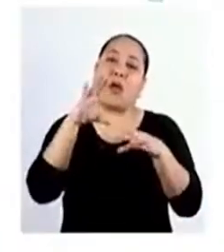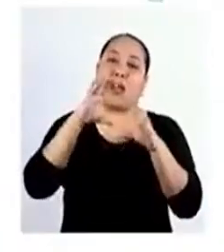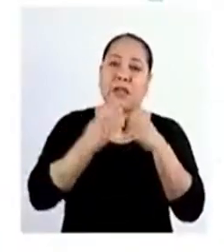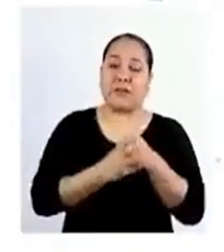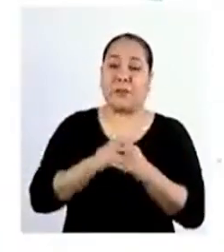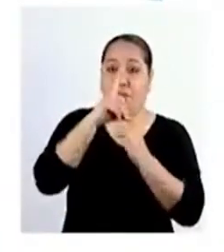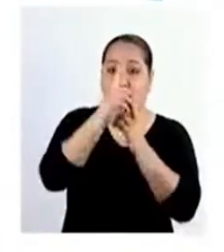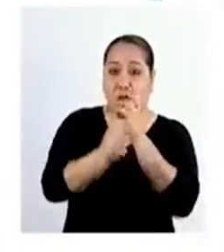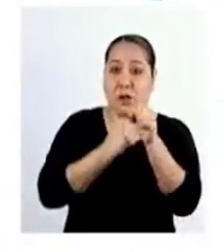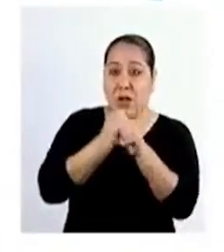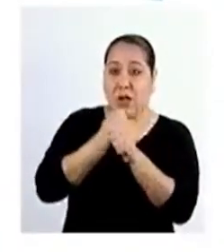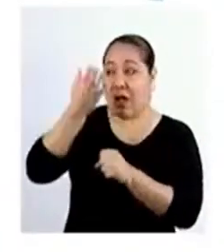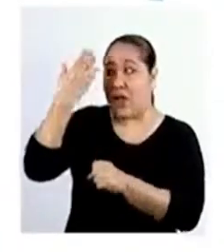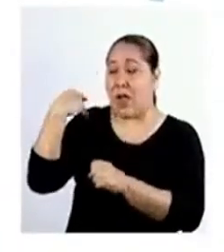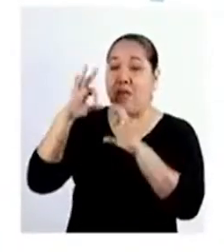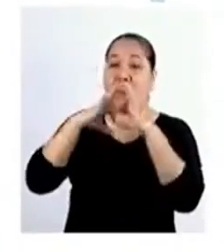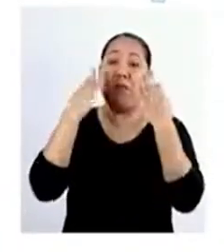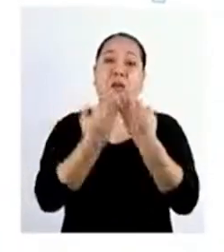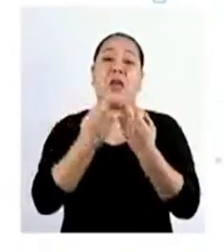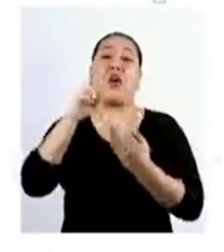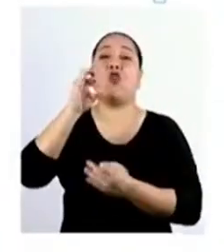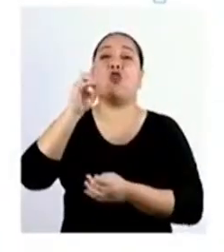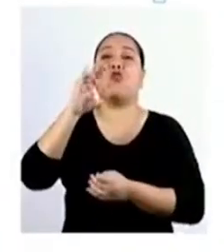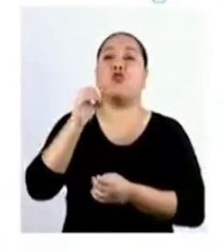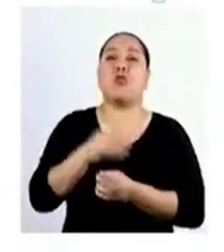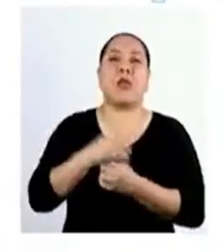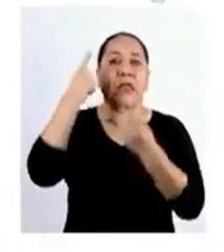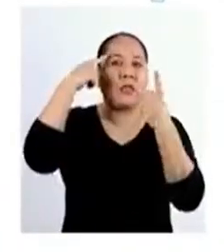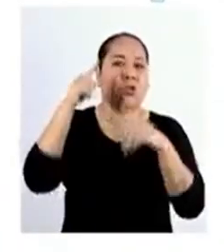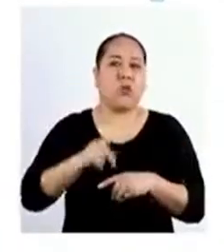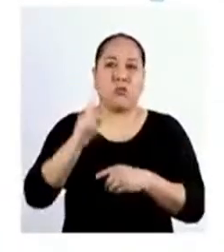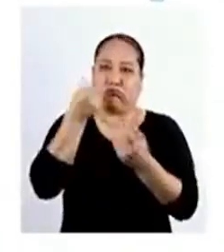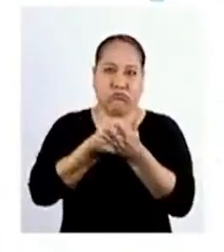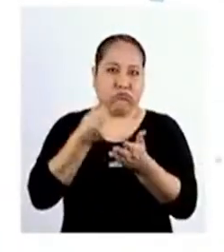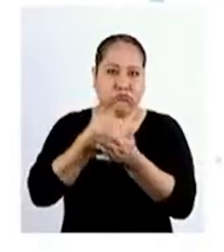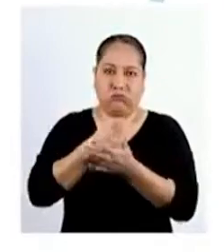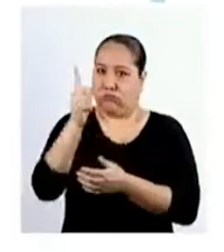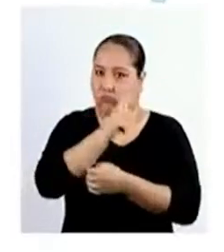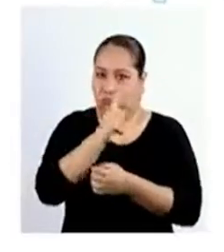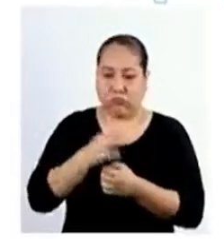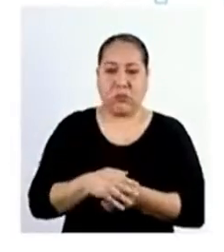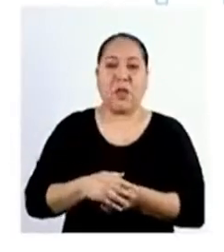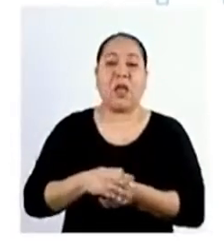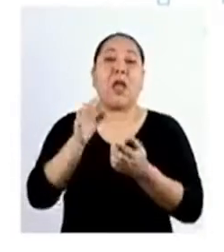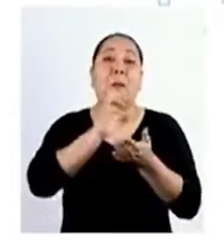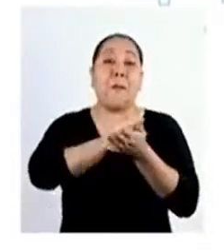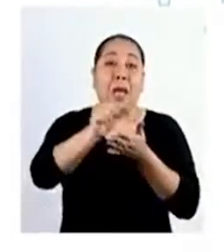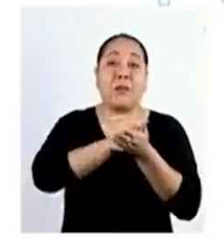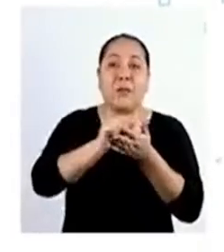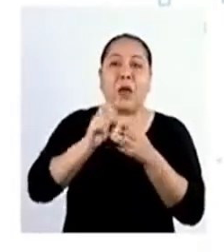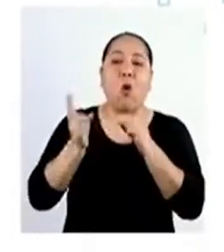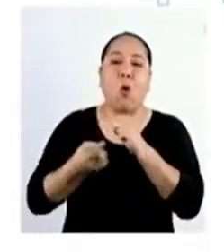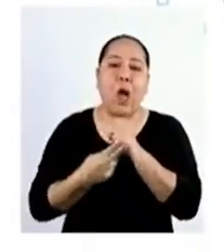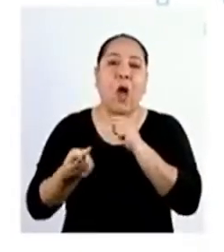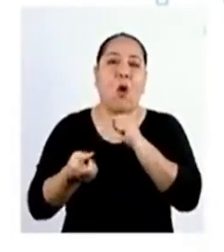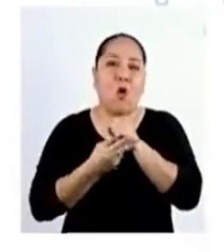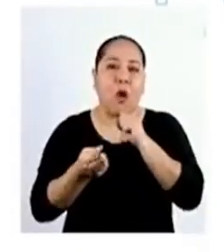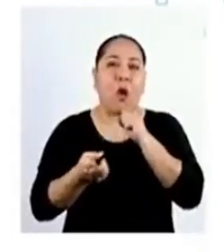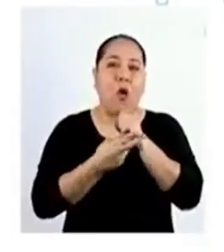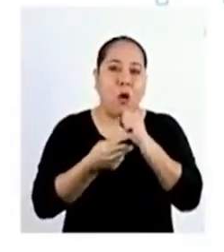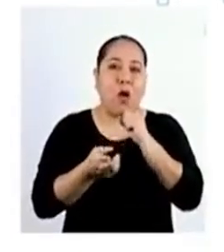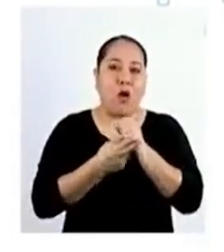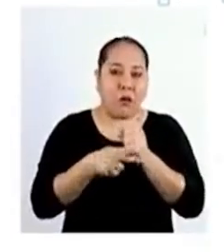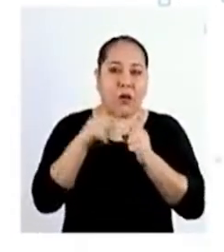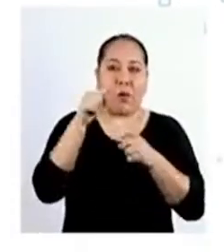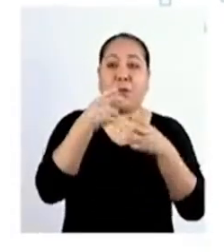Hace un año La familia de Rocío decidió No gastar una parte de sus ingresos mensuales E ir ahorrando ese dinero para